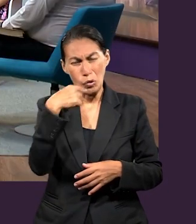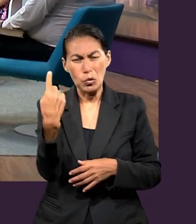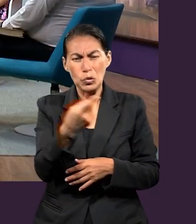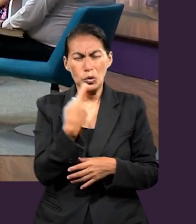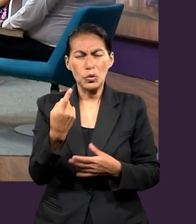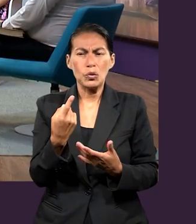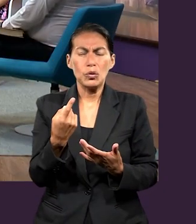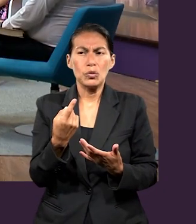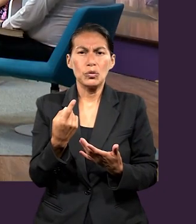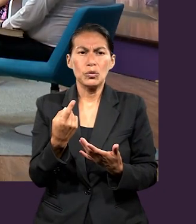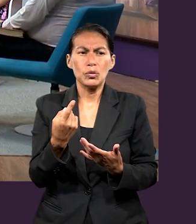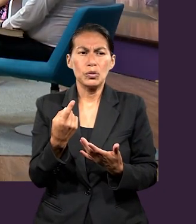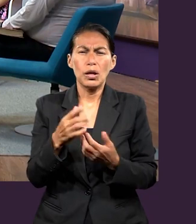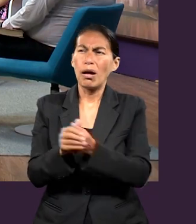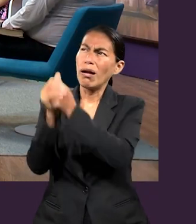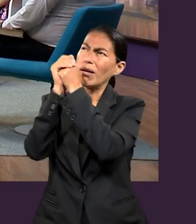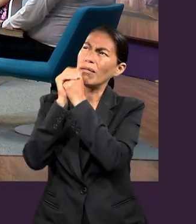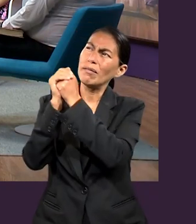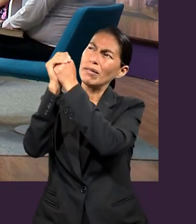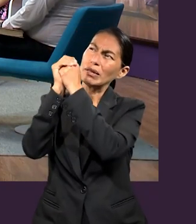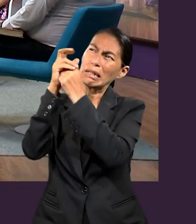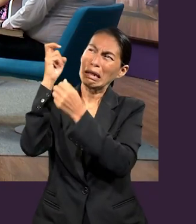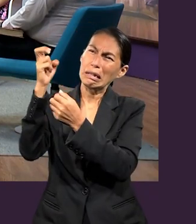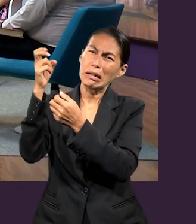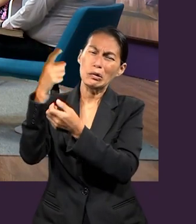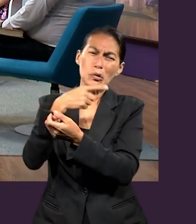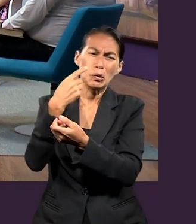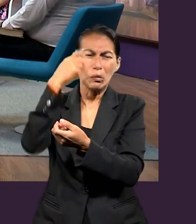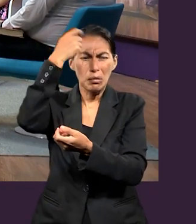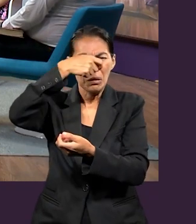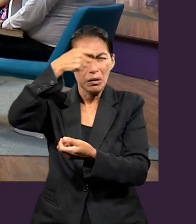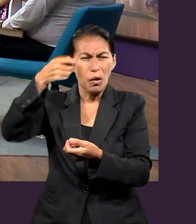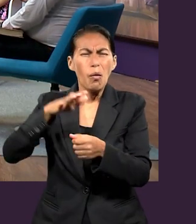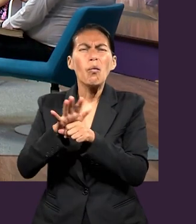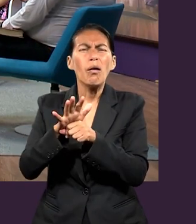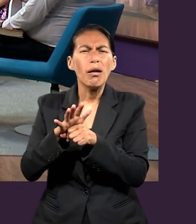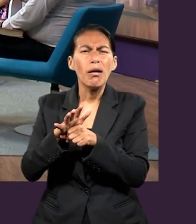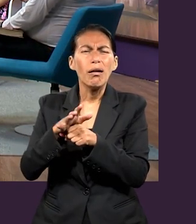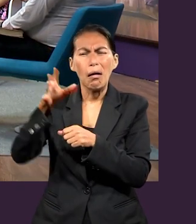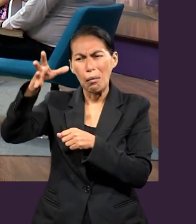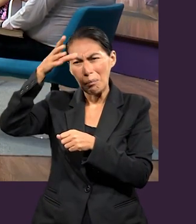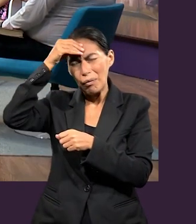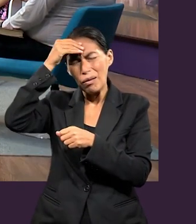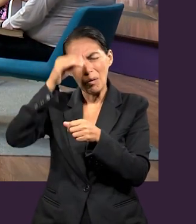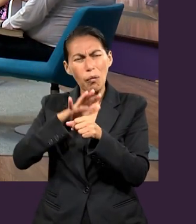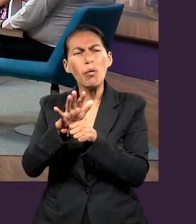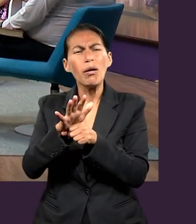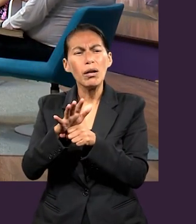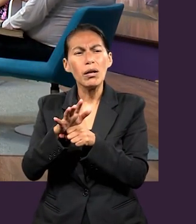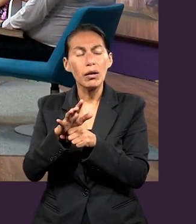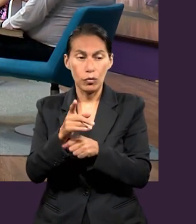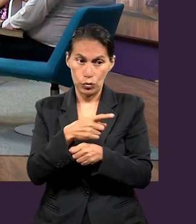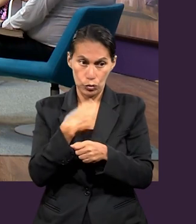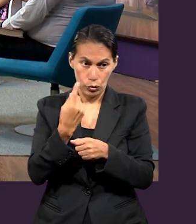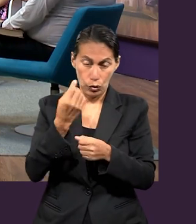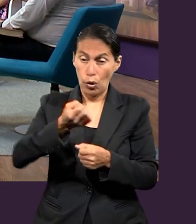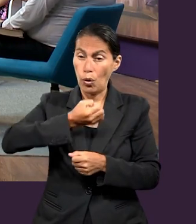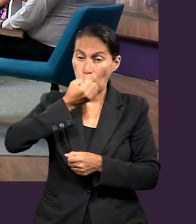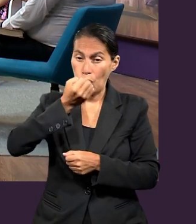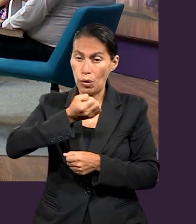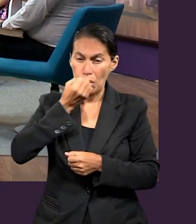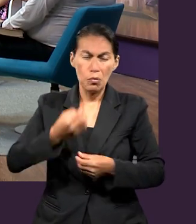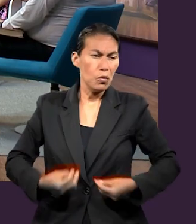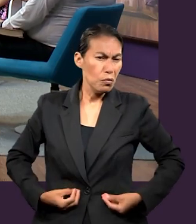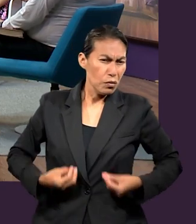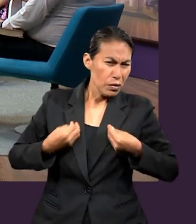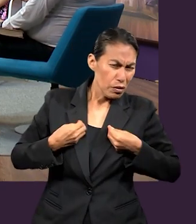prácticas podemos tener de estas alabanzas? ¿Cómo las podemos, qué podemos aprender de ellas en